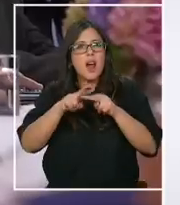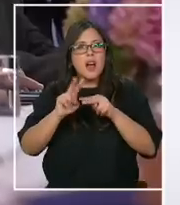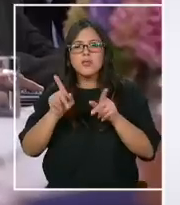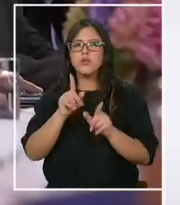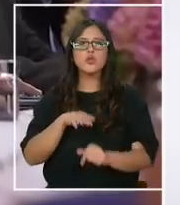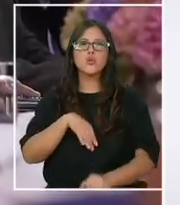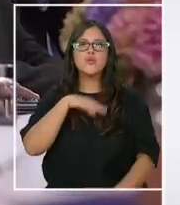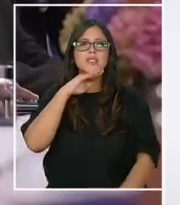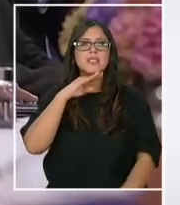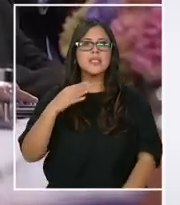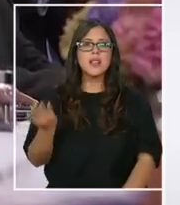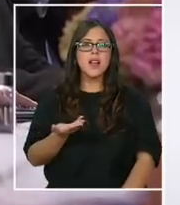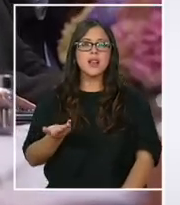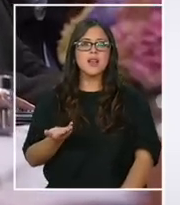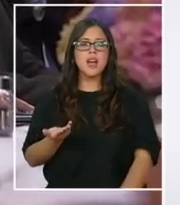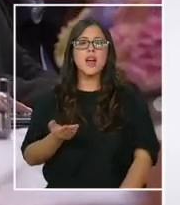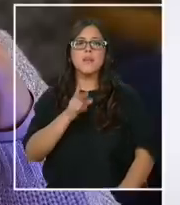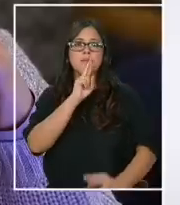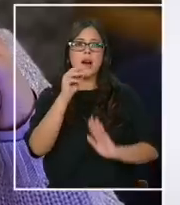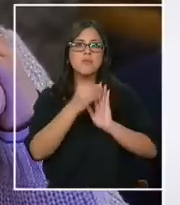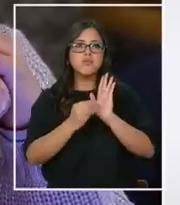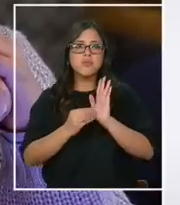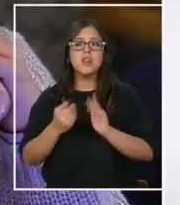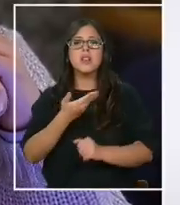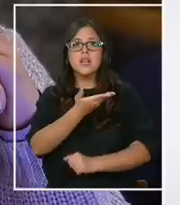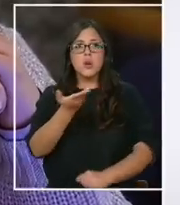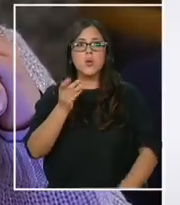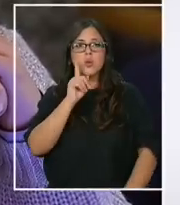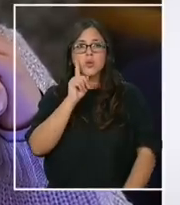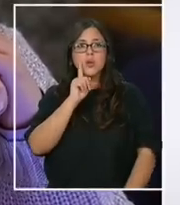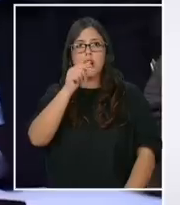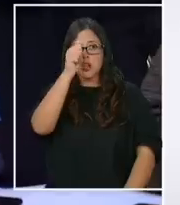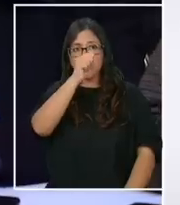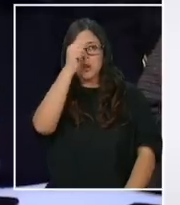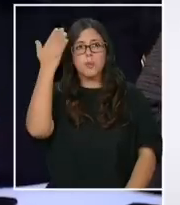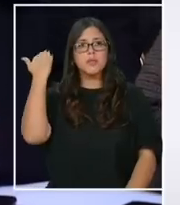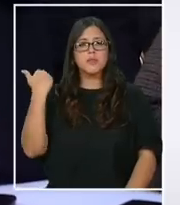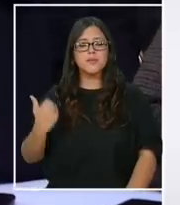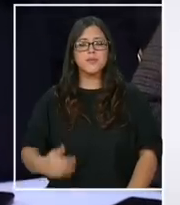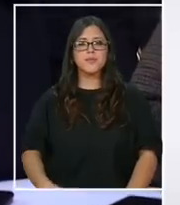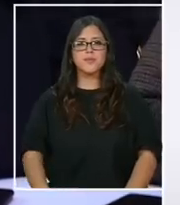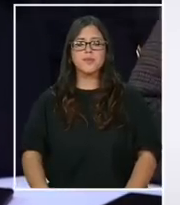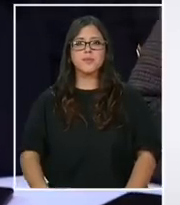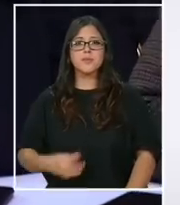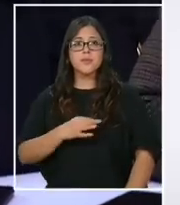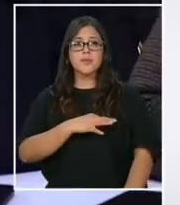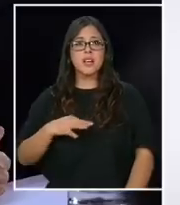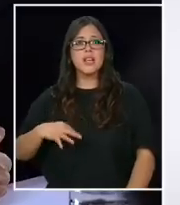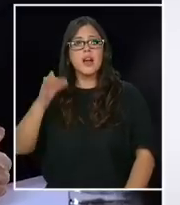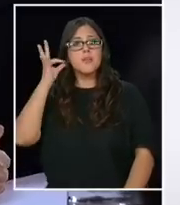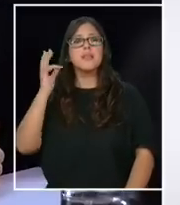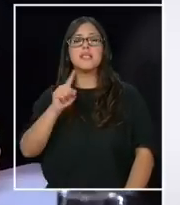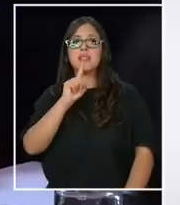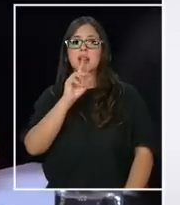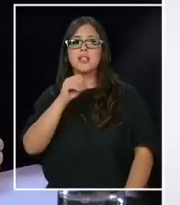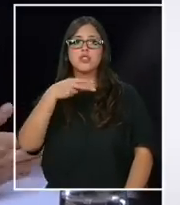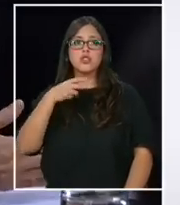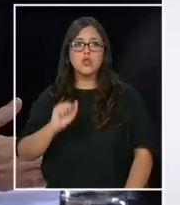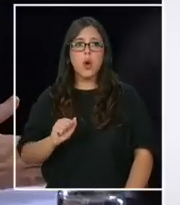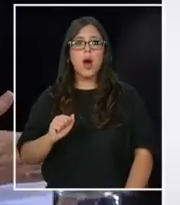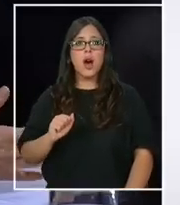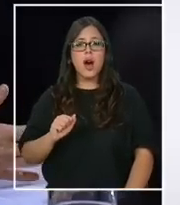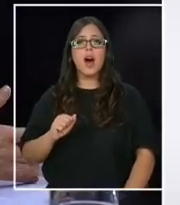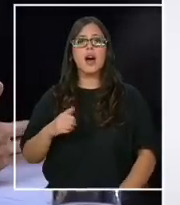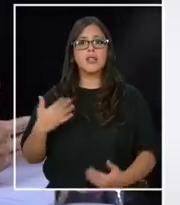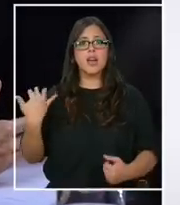sido suficiente para el resultado que obtuvieron el domingo pasado? La ministra ha planteado algo me parece que es